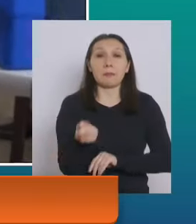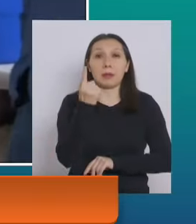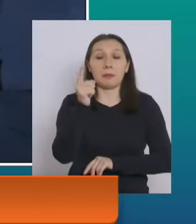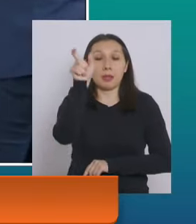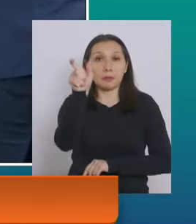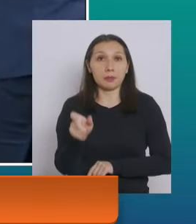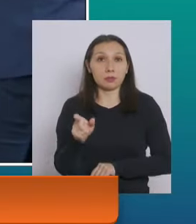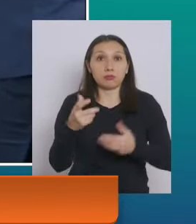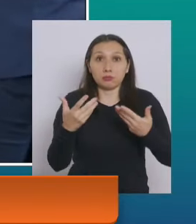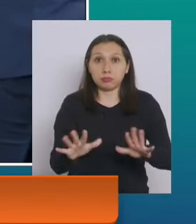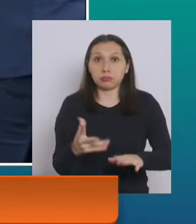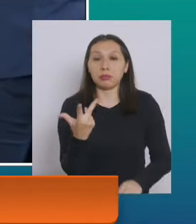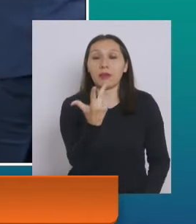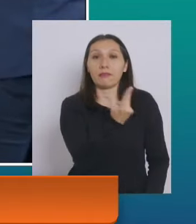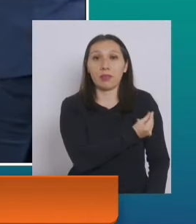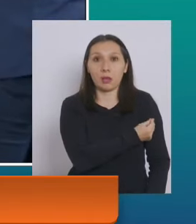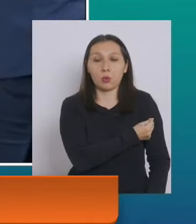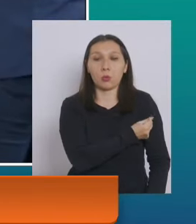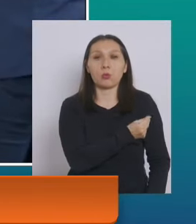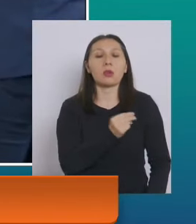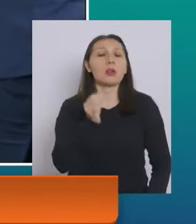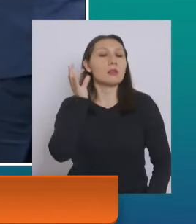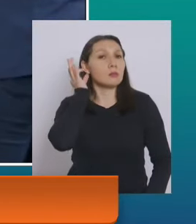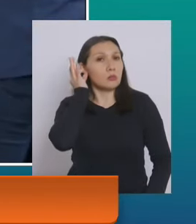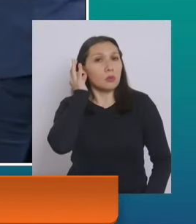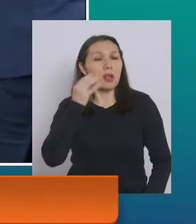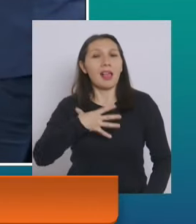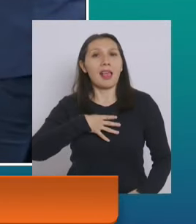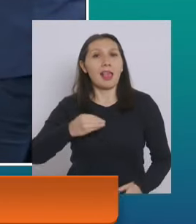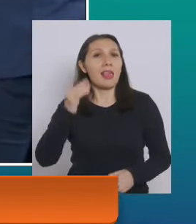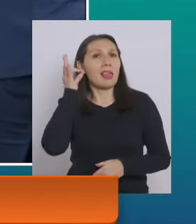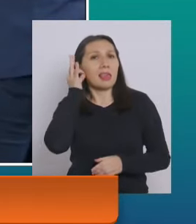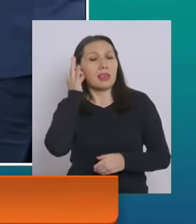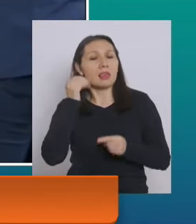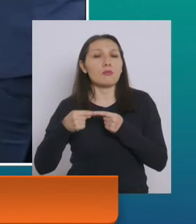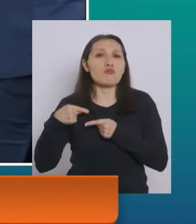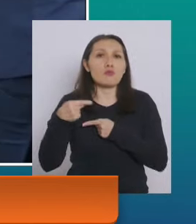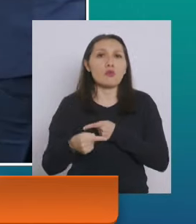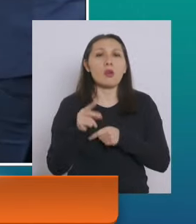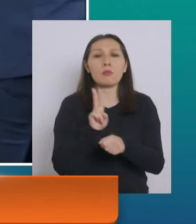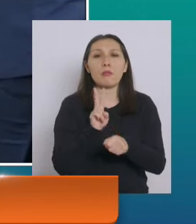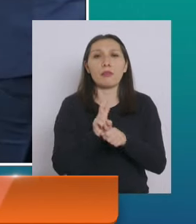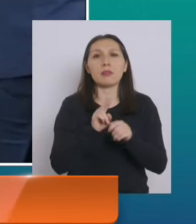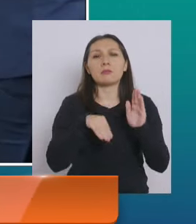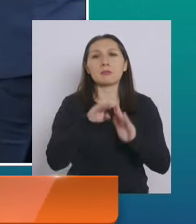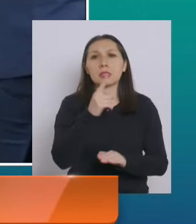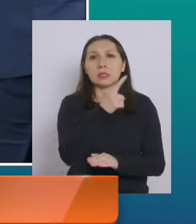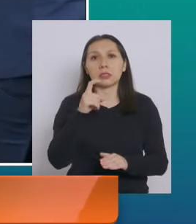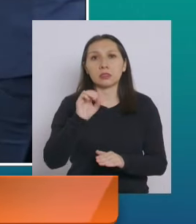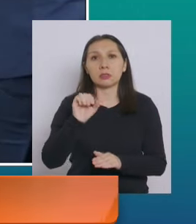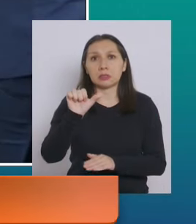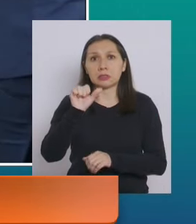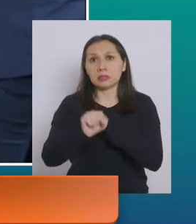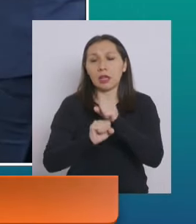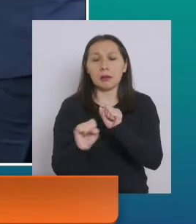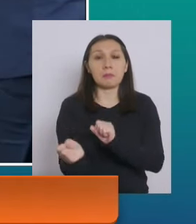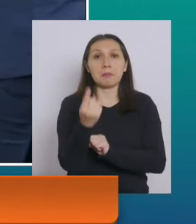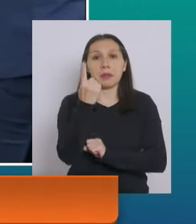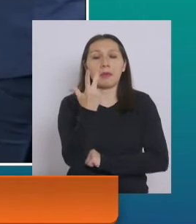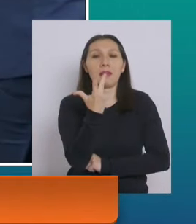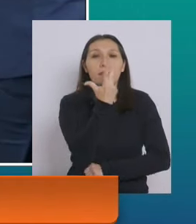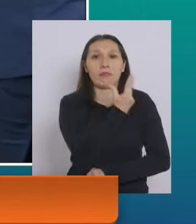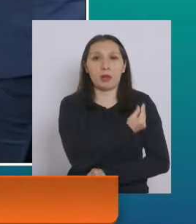persona que se vacunó es hija de una profesora de más de 106 años que también fue la primera